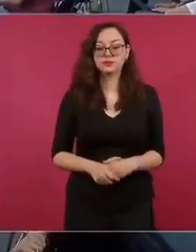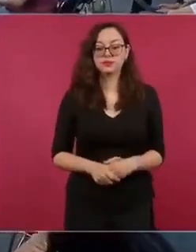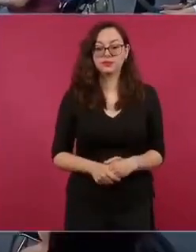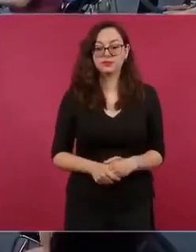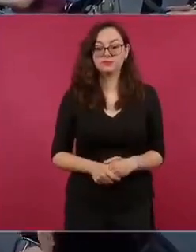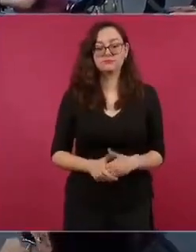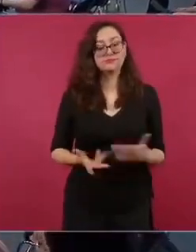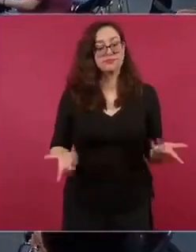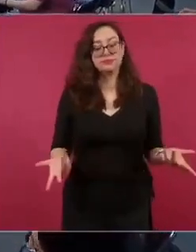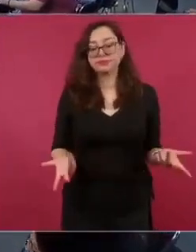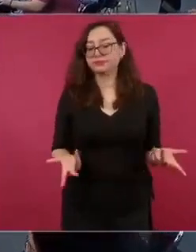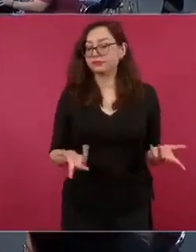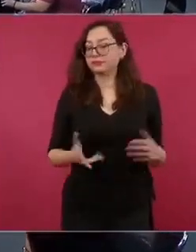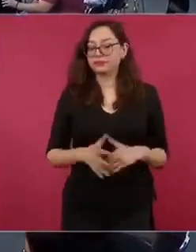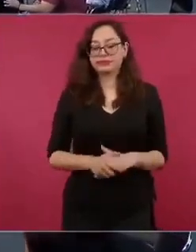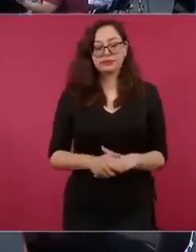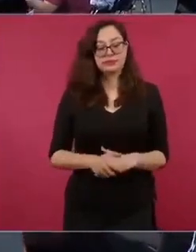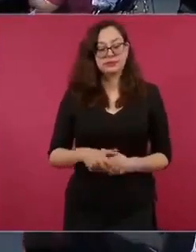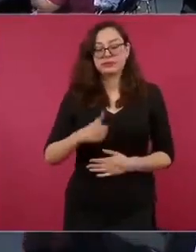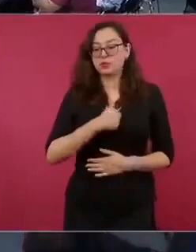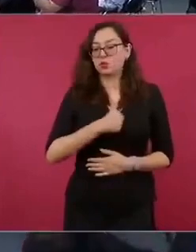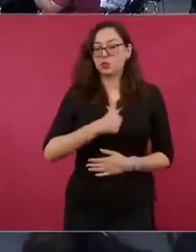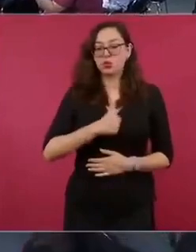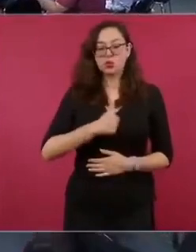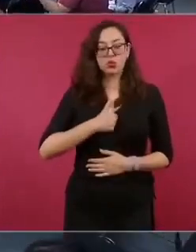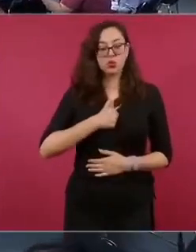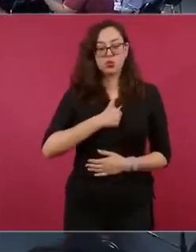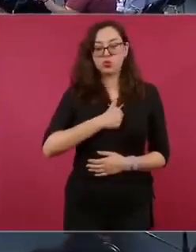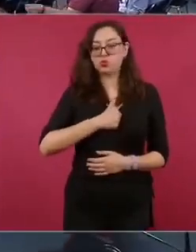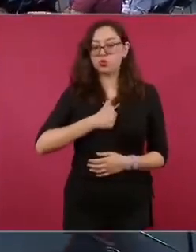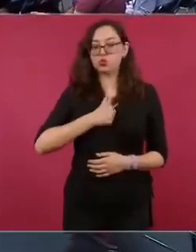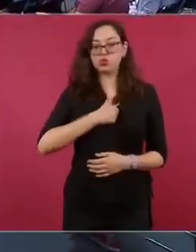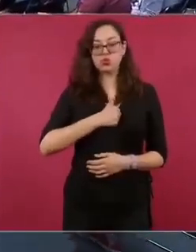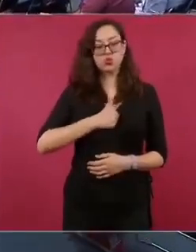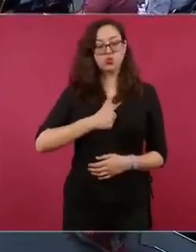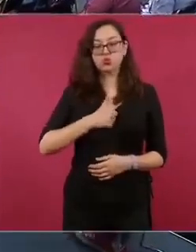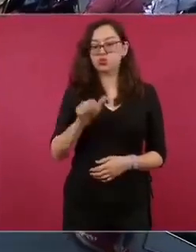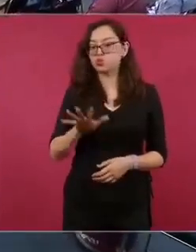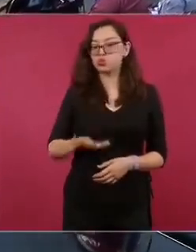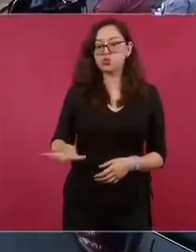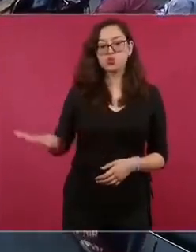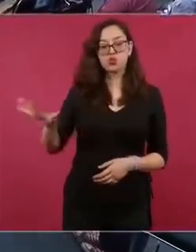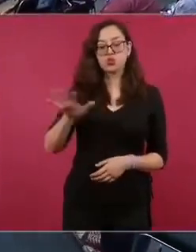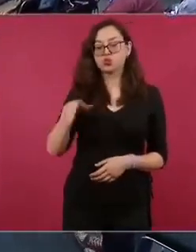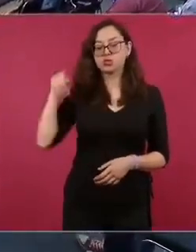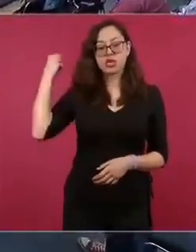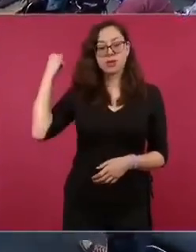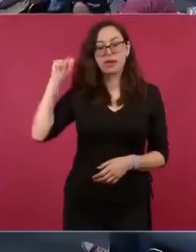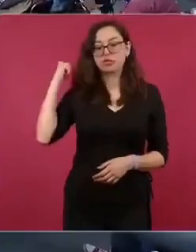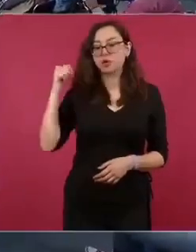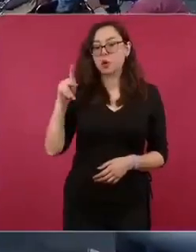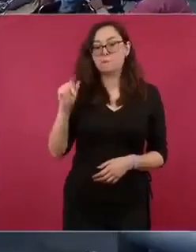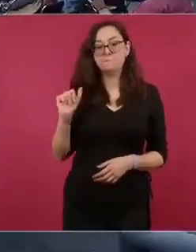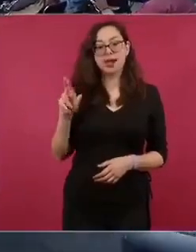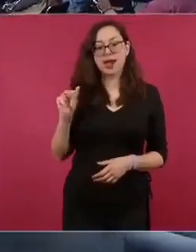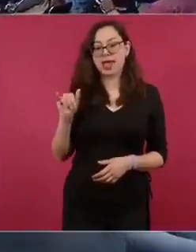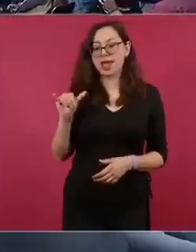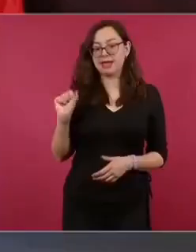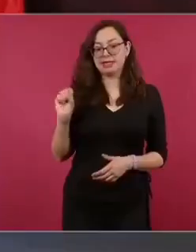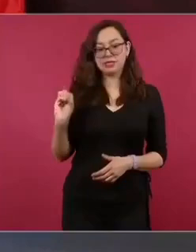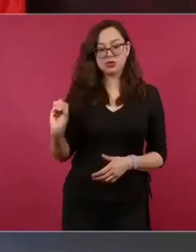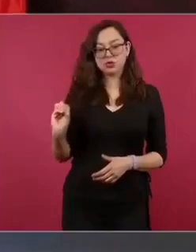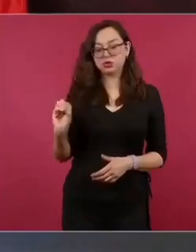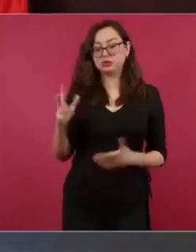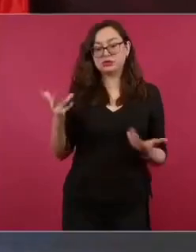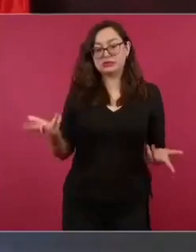Muy lamentable lo que sucedió en mi tierra, en Paraíso, con